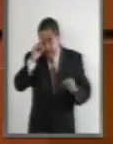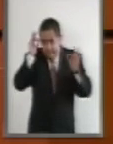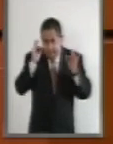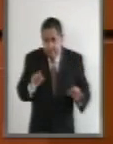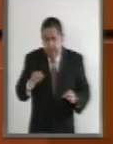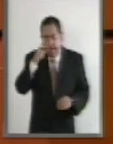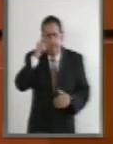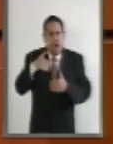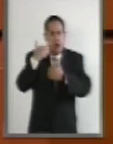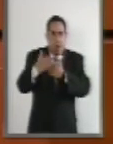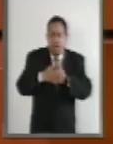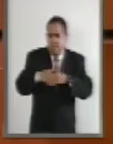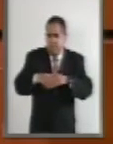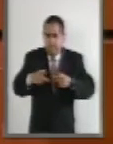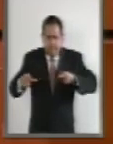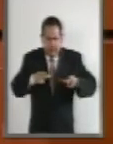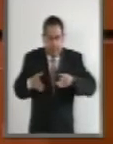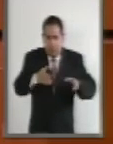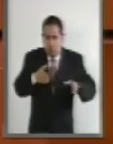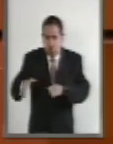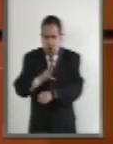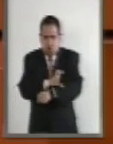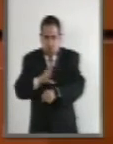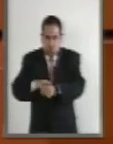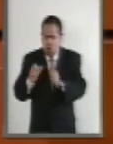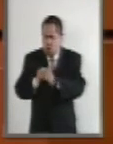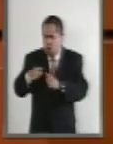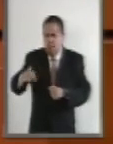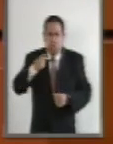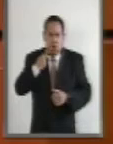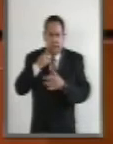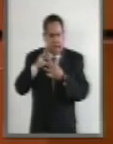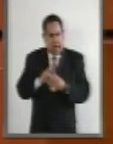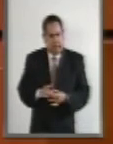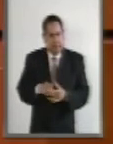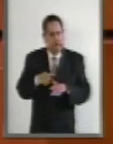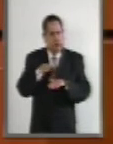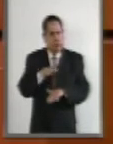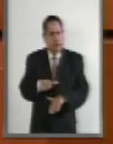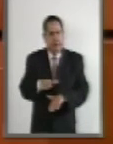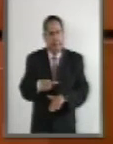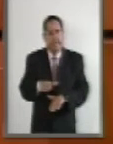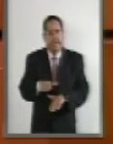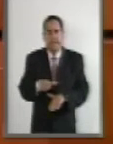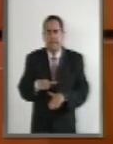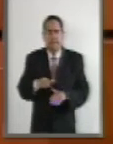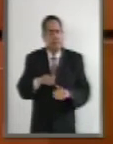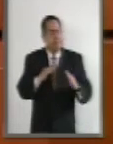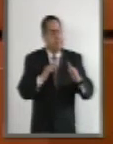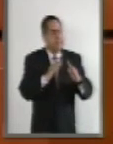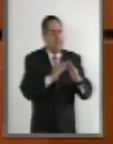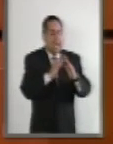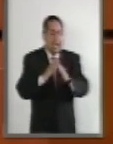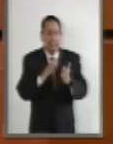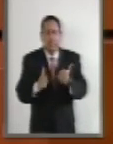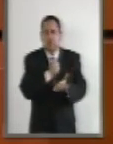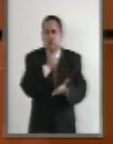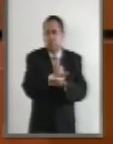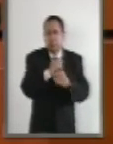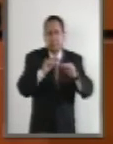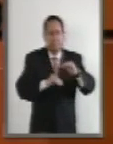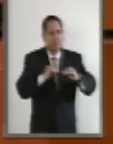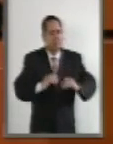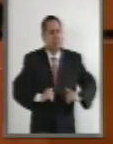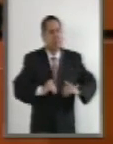cabo una planeación coordinada de las políticas públicas en materia de asentamientos humanos, desarrollo